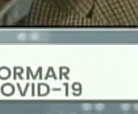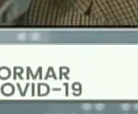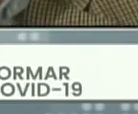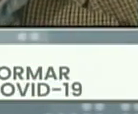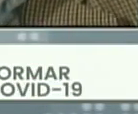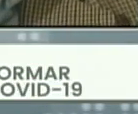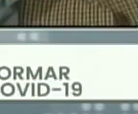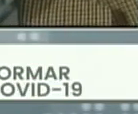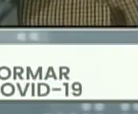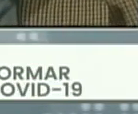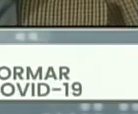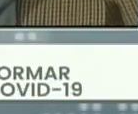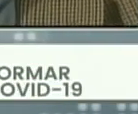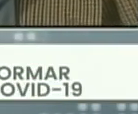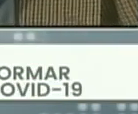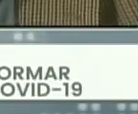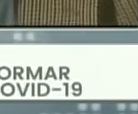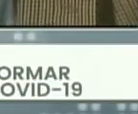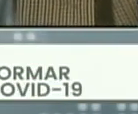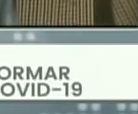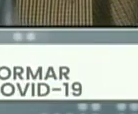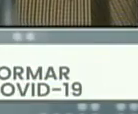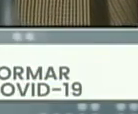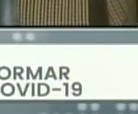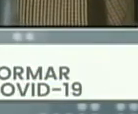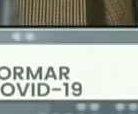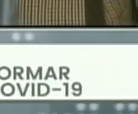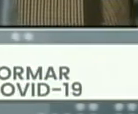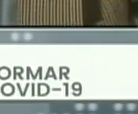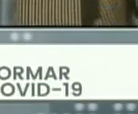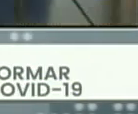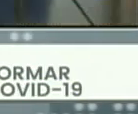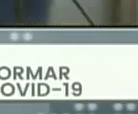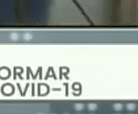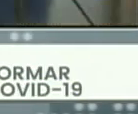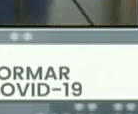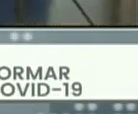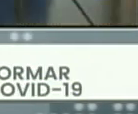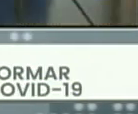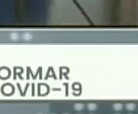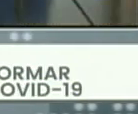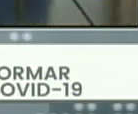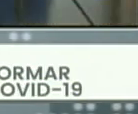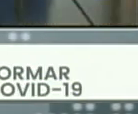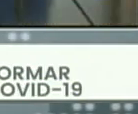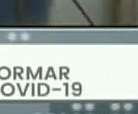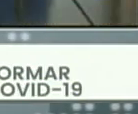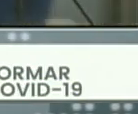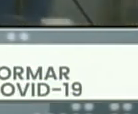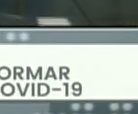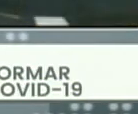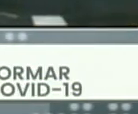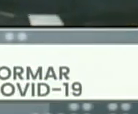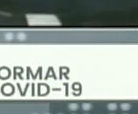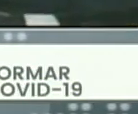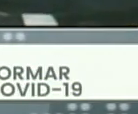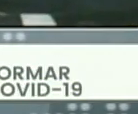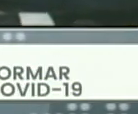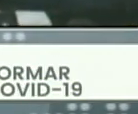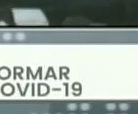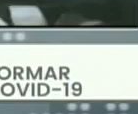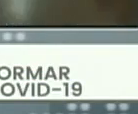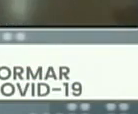almorzamos allá dos horas de reunión toda la tarde con la oposición dos horas de la jornada chamba juvenil